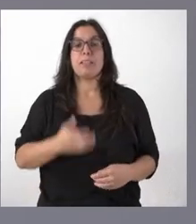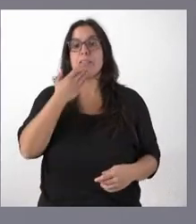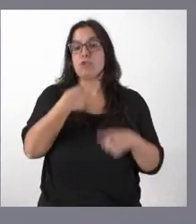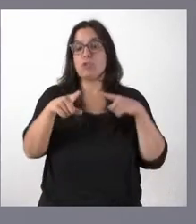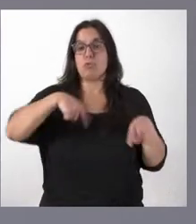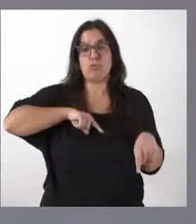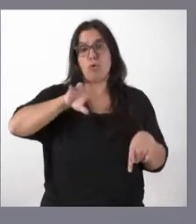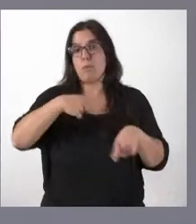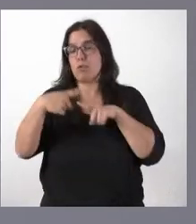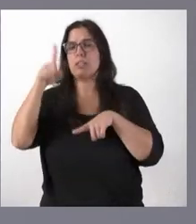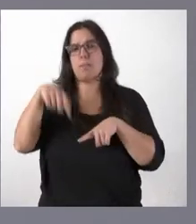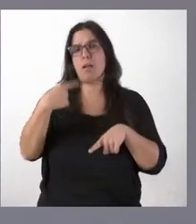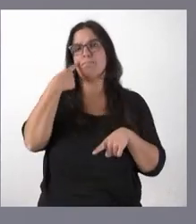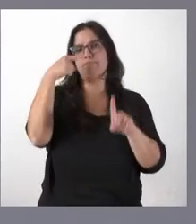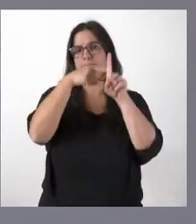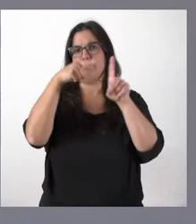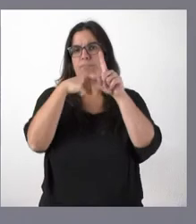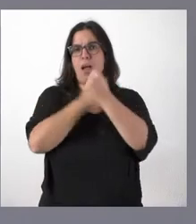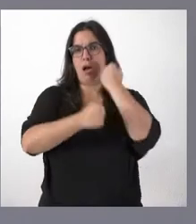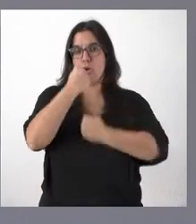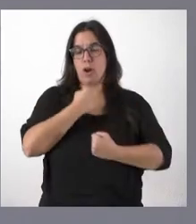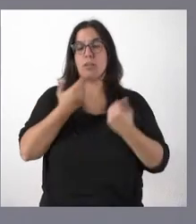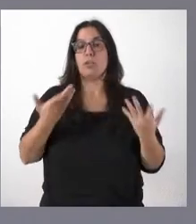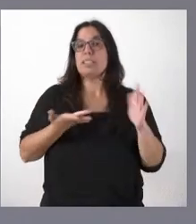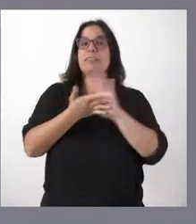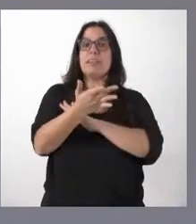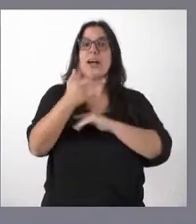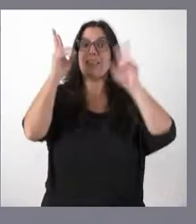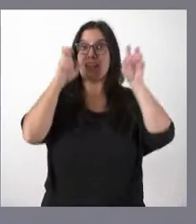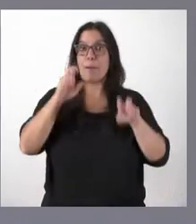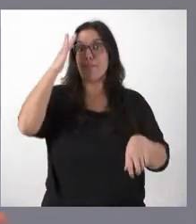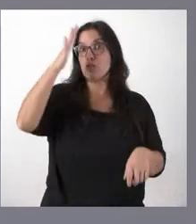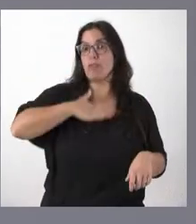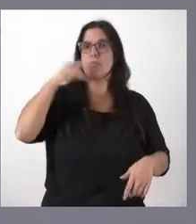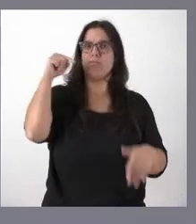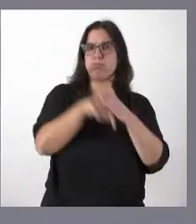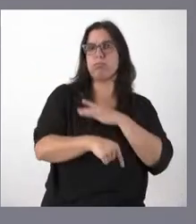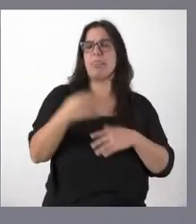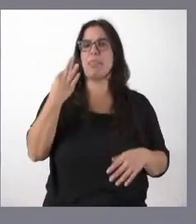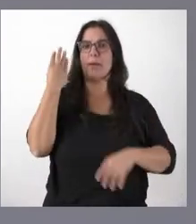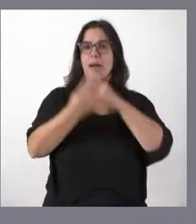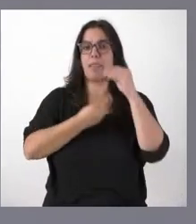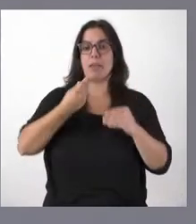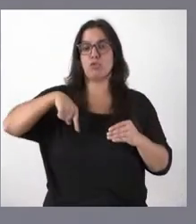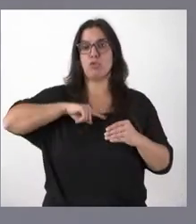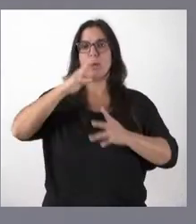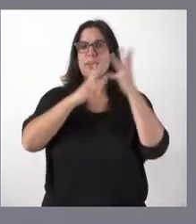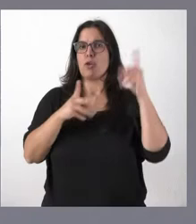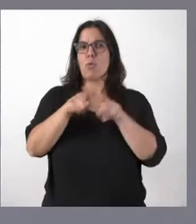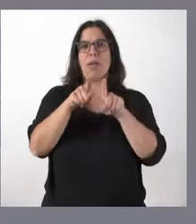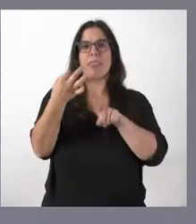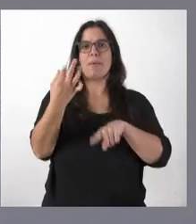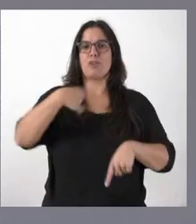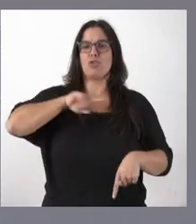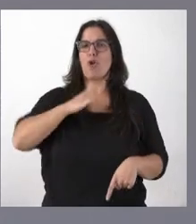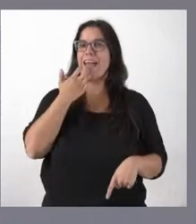Por tanto, en definitiva, hablamos de seguir profundizando en esta idea de que la Administración dé ejemplo, que